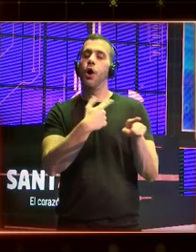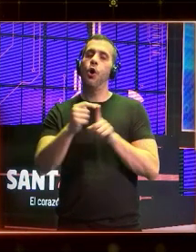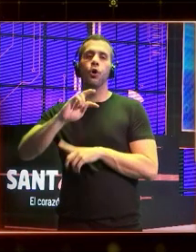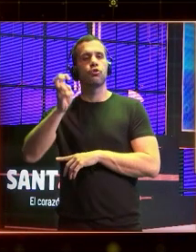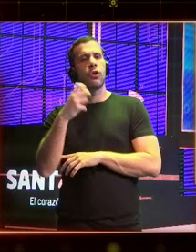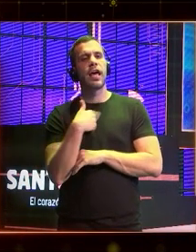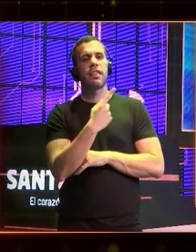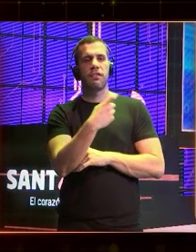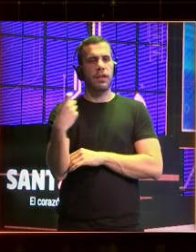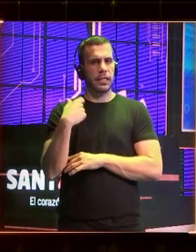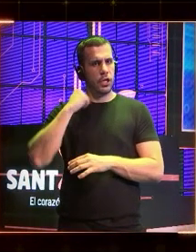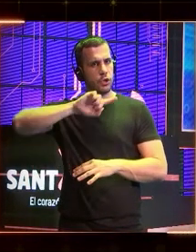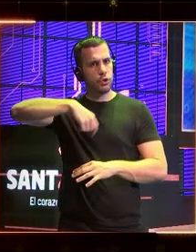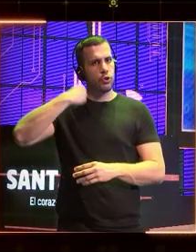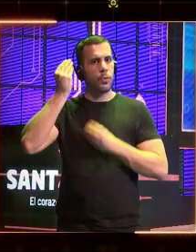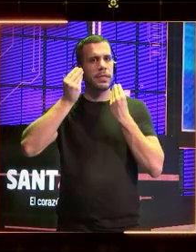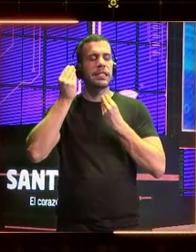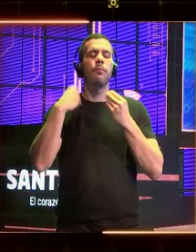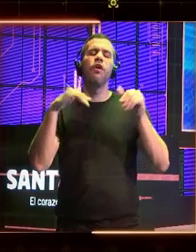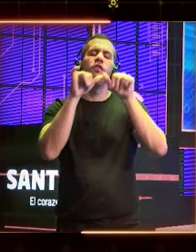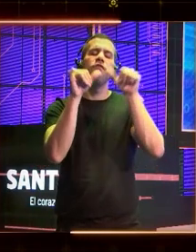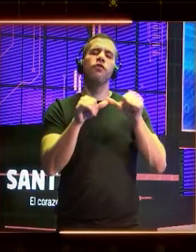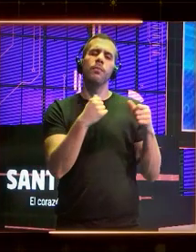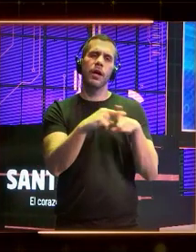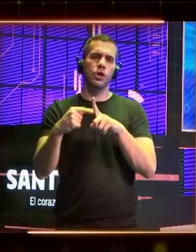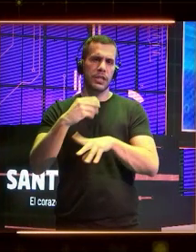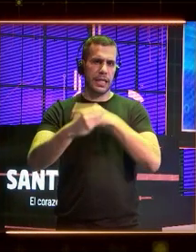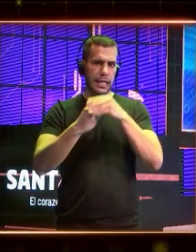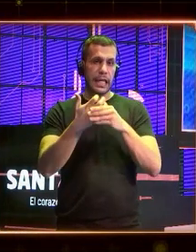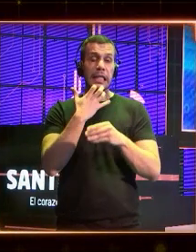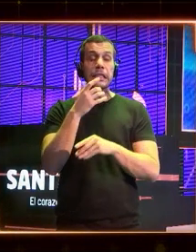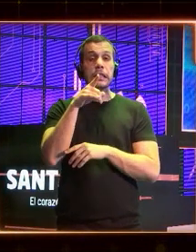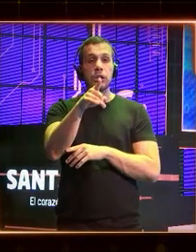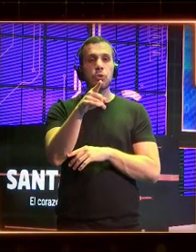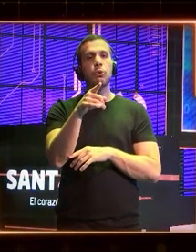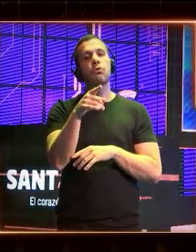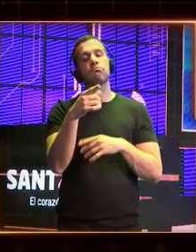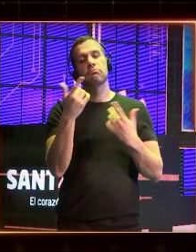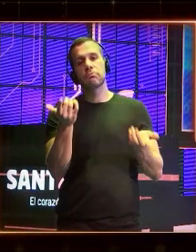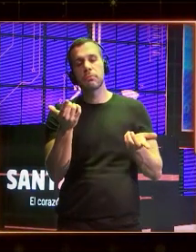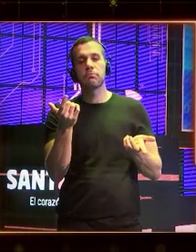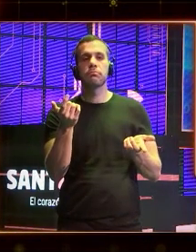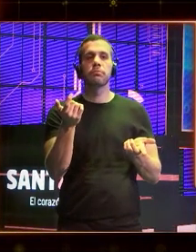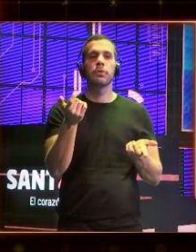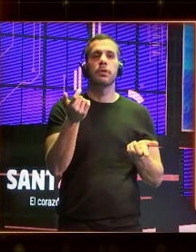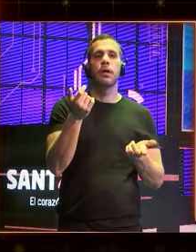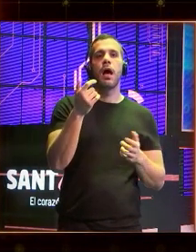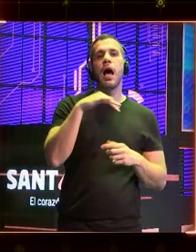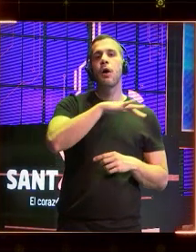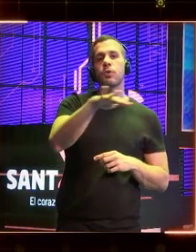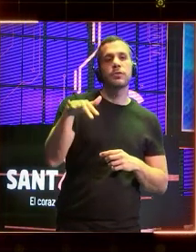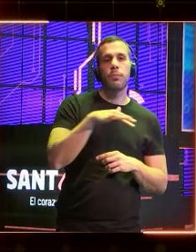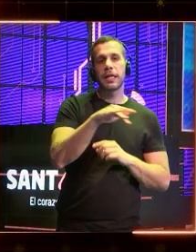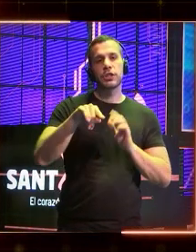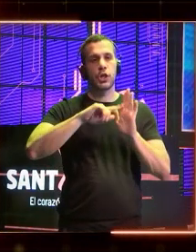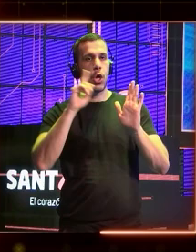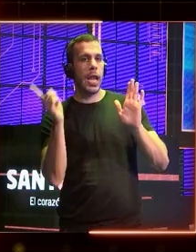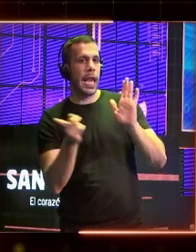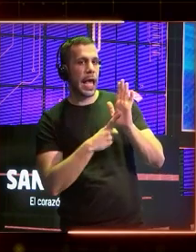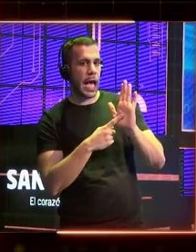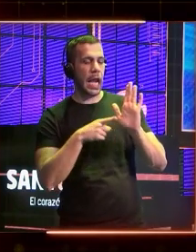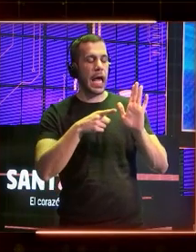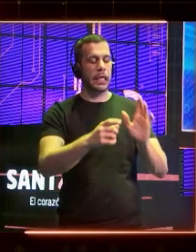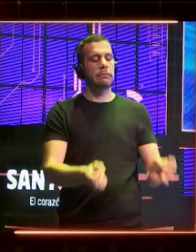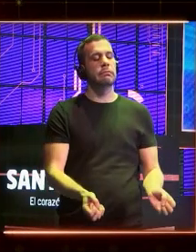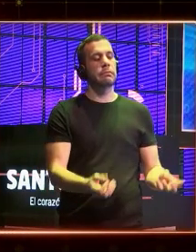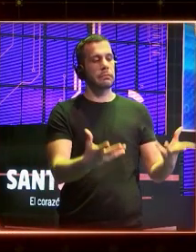nosotros pensamos que es la manera de hacer las cosas. Porque cuando tú generas certidumbre cuando tú generas un espacio legal al final la gente